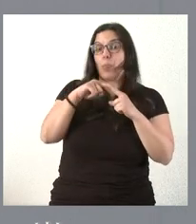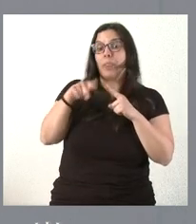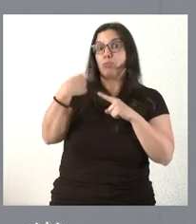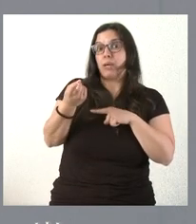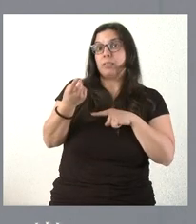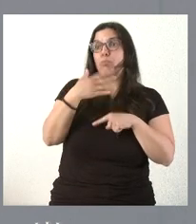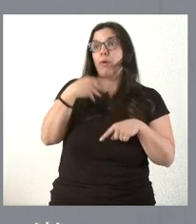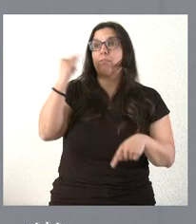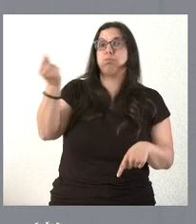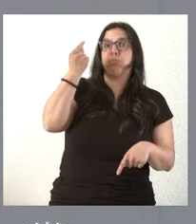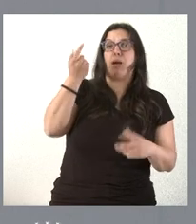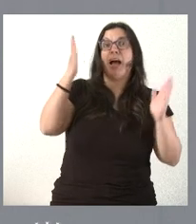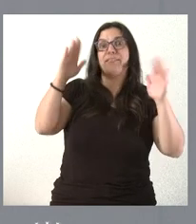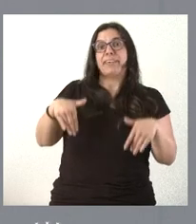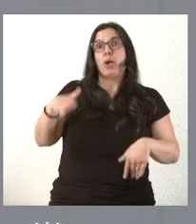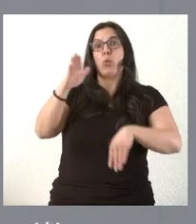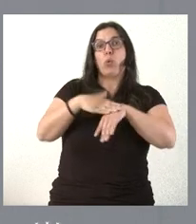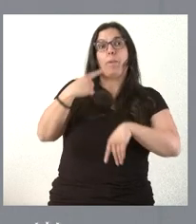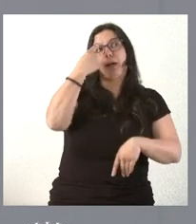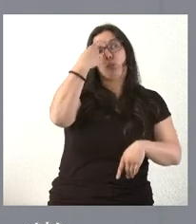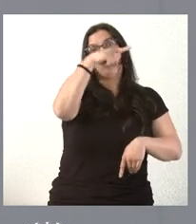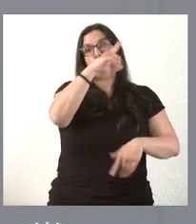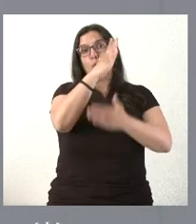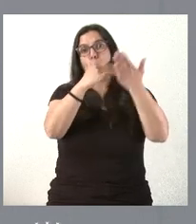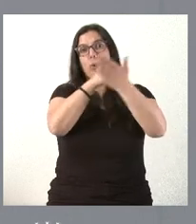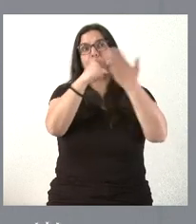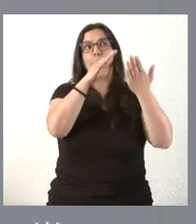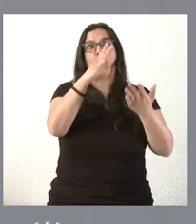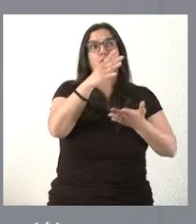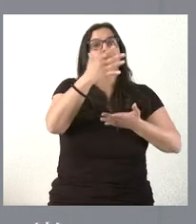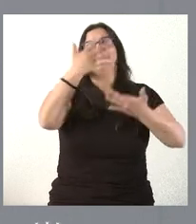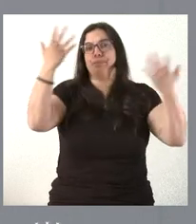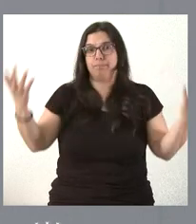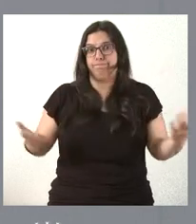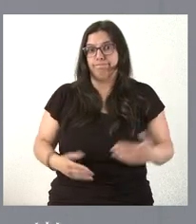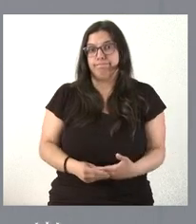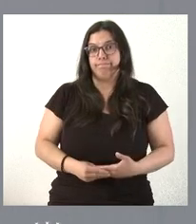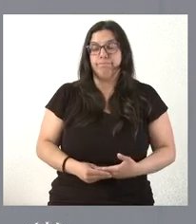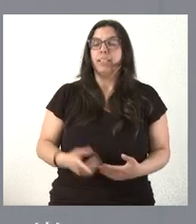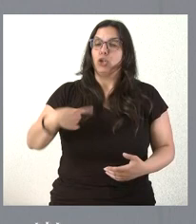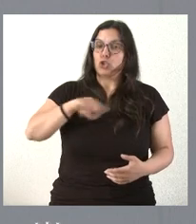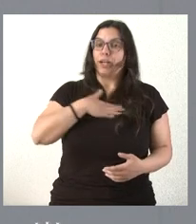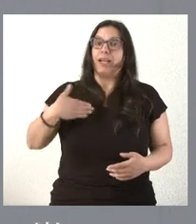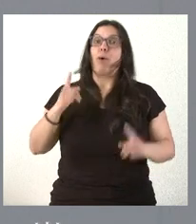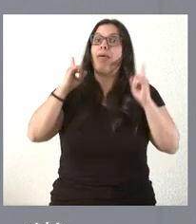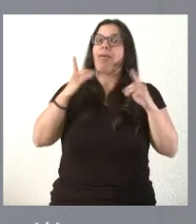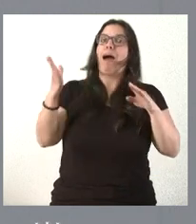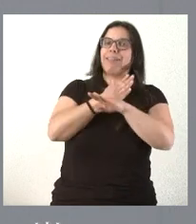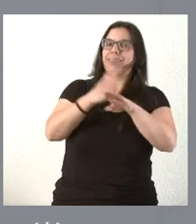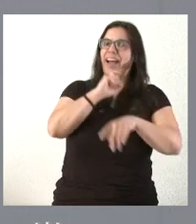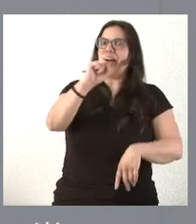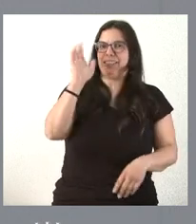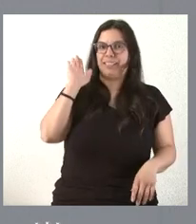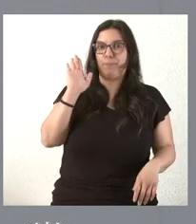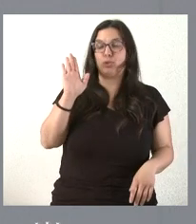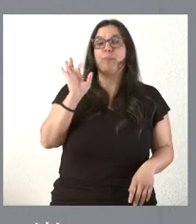nos diga que acaba siendo la culpa de las comunidades autónomas. Y, por tanto, nosotros lo queremos avisar de antemano. Es verdad que